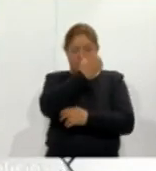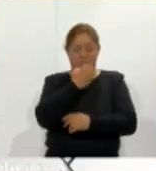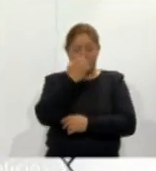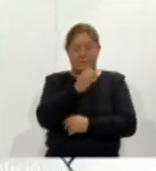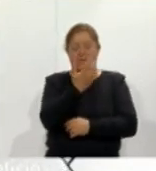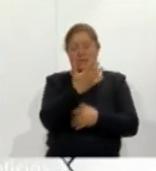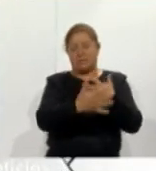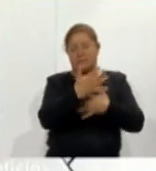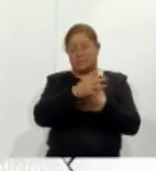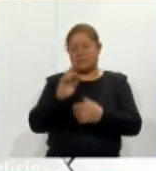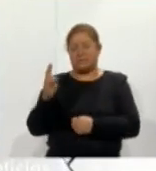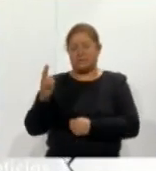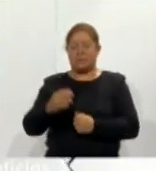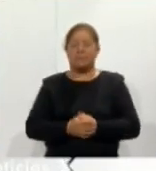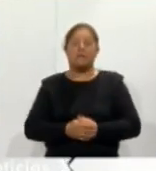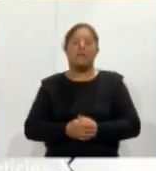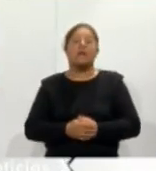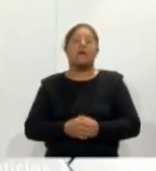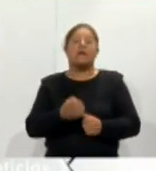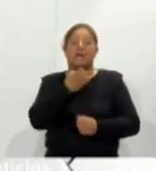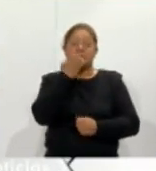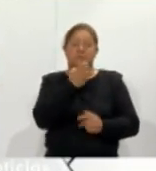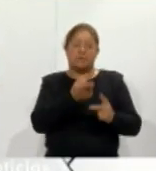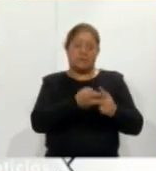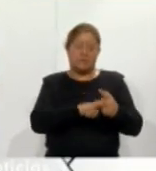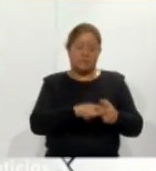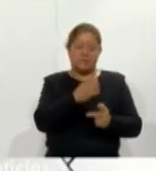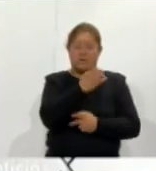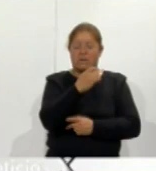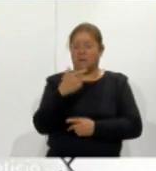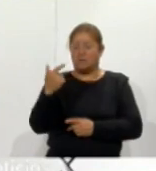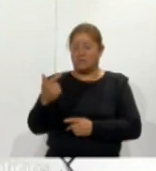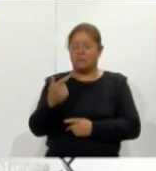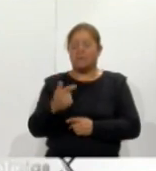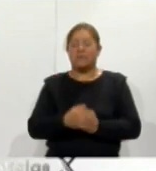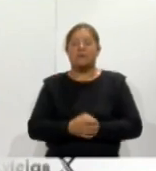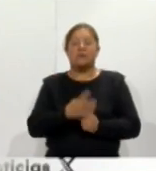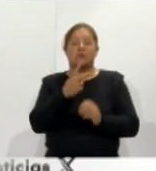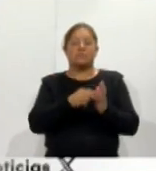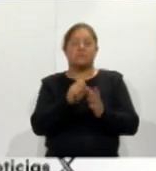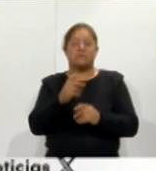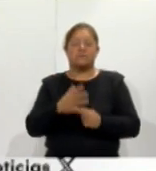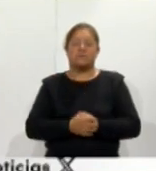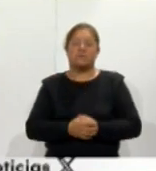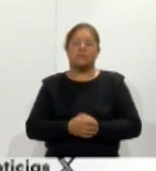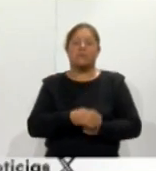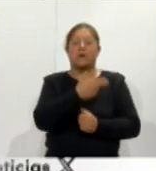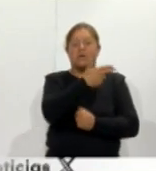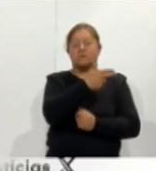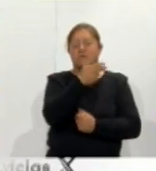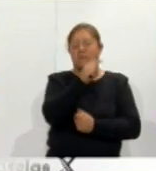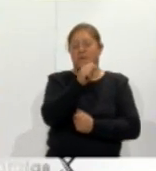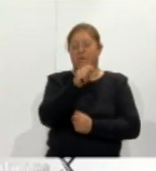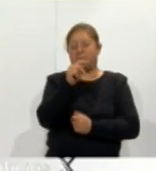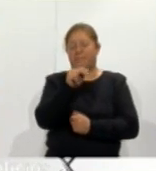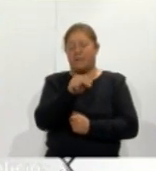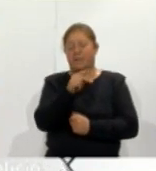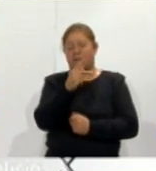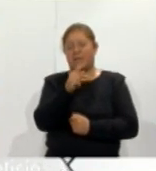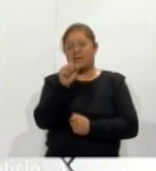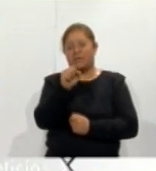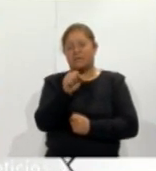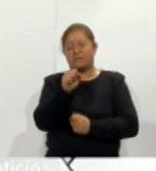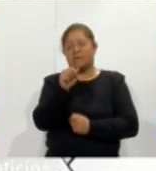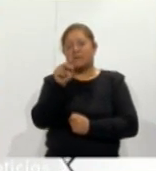inicio de clases el 7 de enero del 2025 para mayor información puede consultar la página https dos puntos diagonal